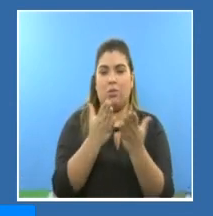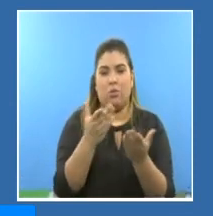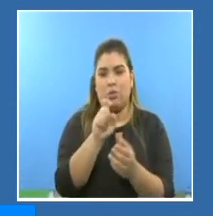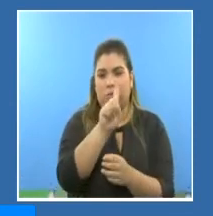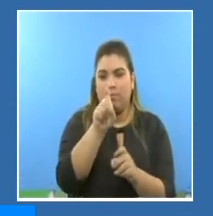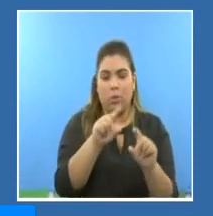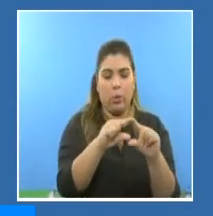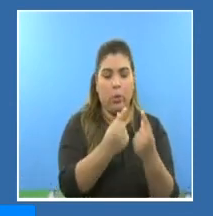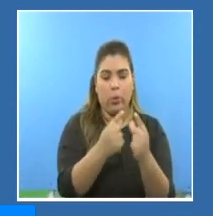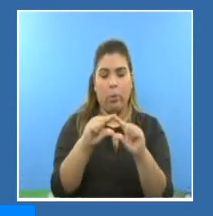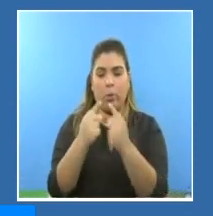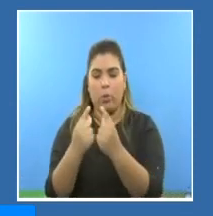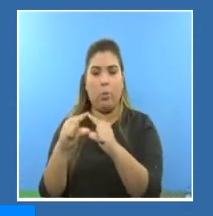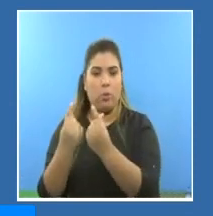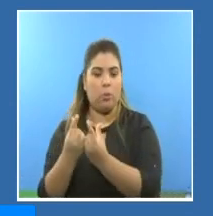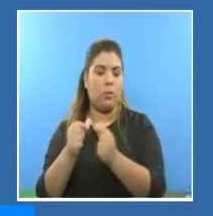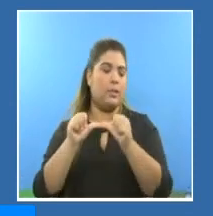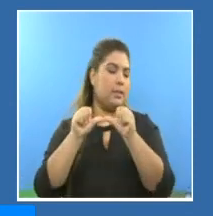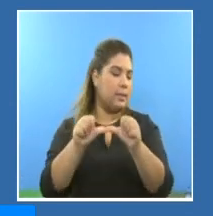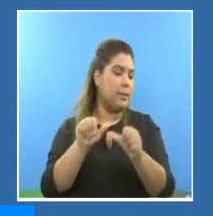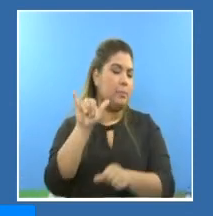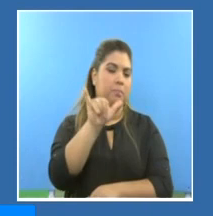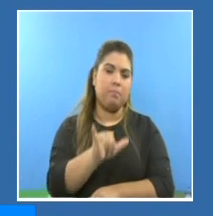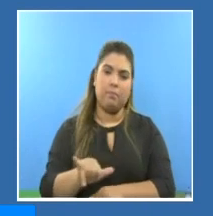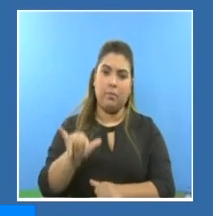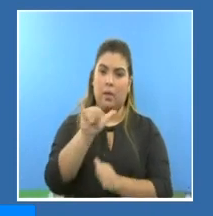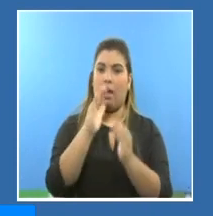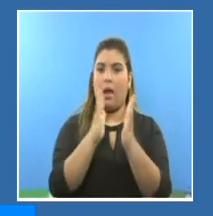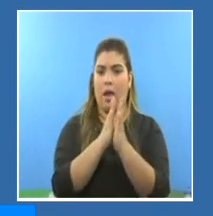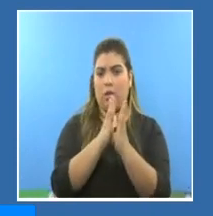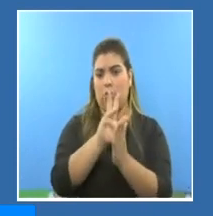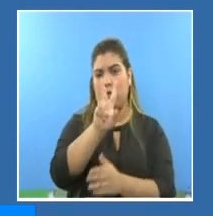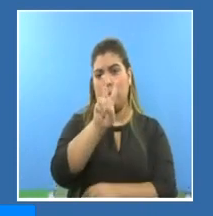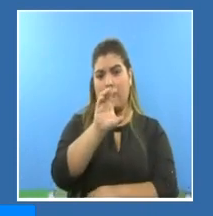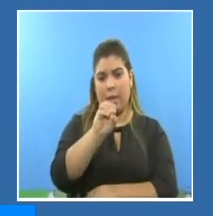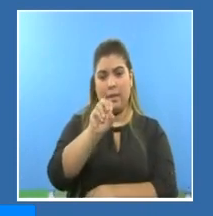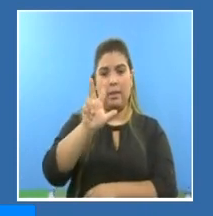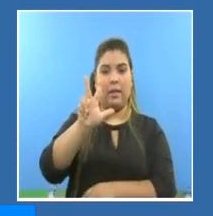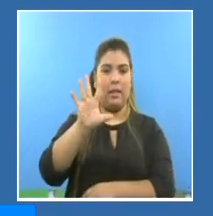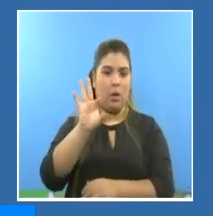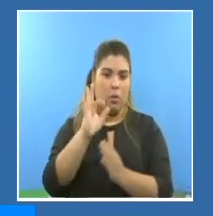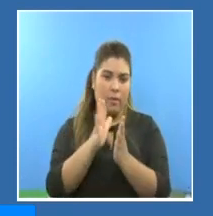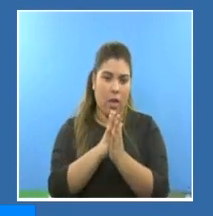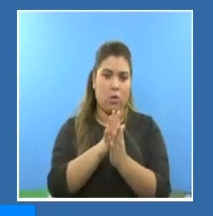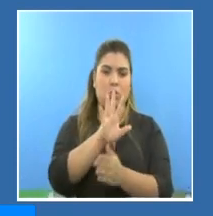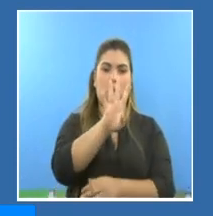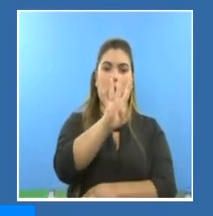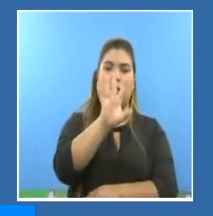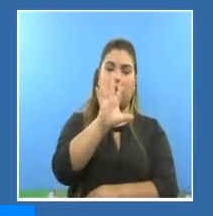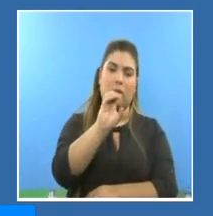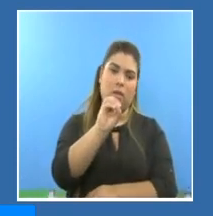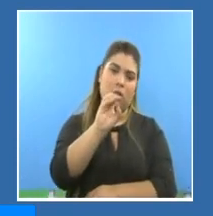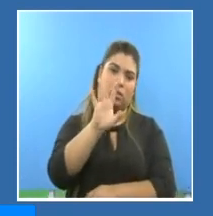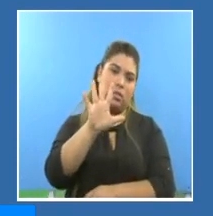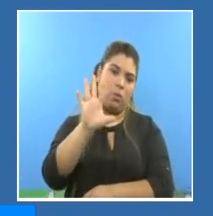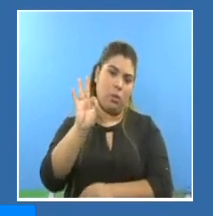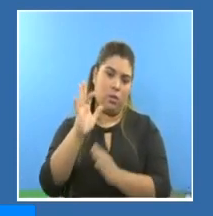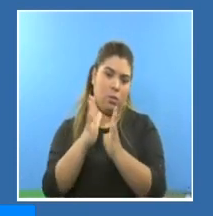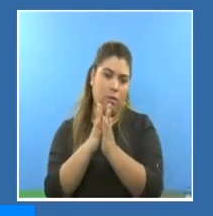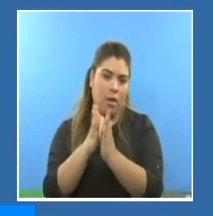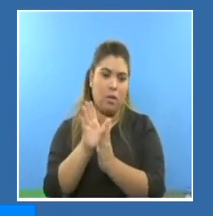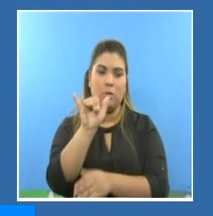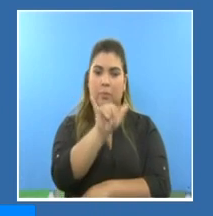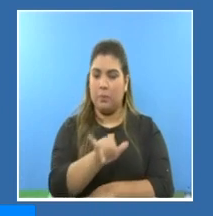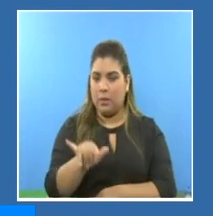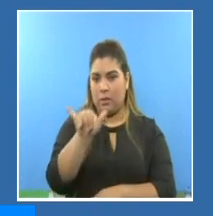en los grupos etarios de 20 a 39 años y de 40 a 59 años,